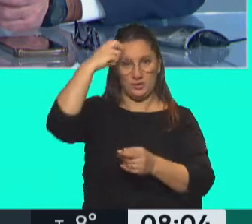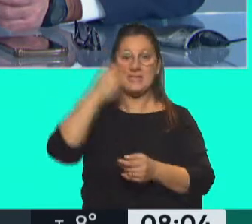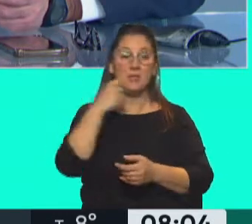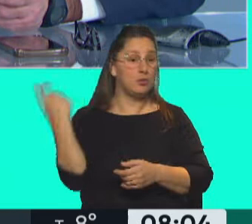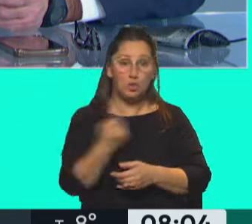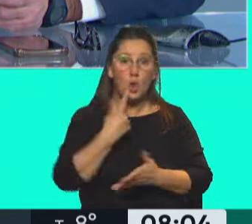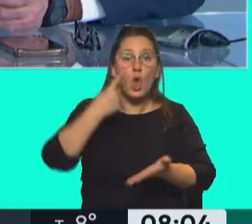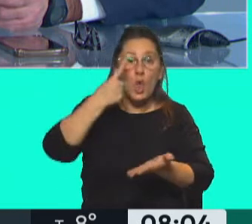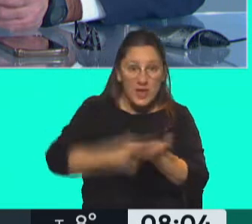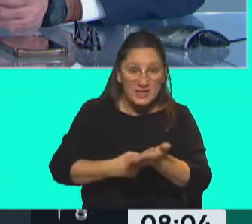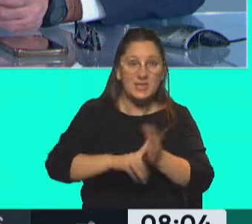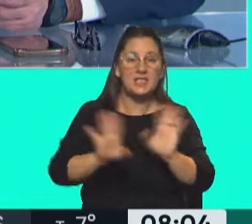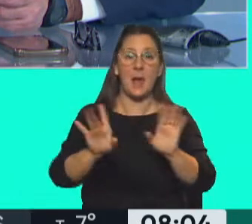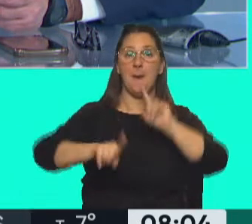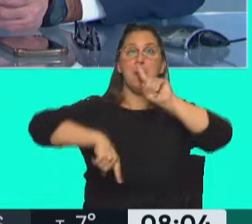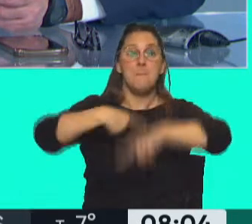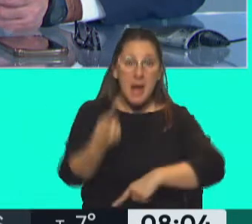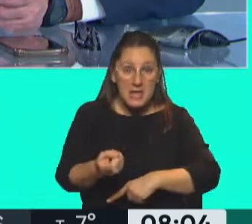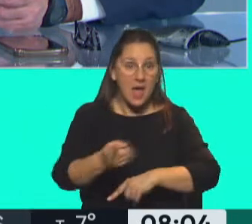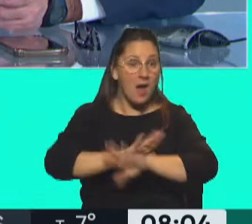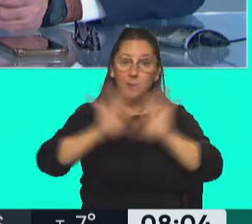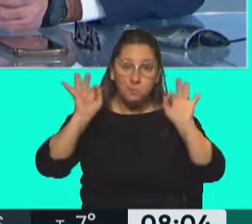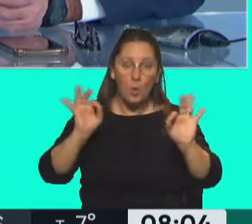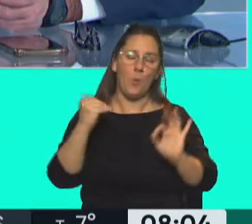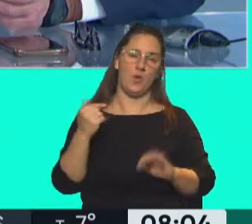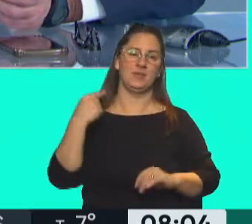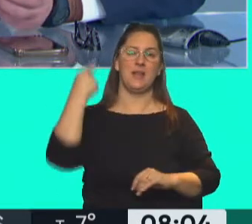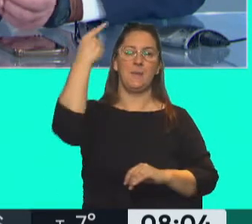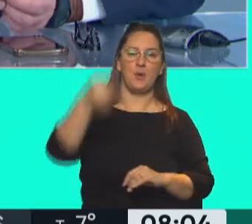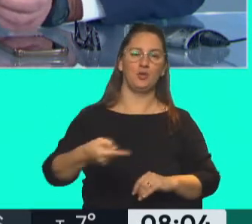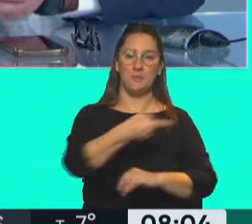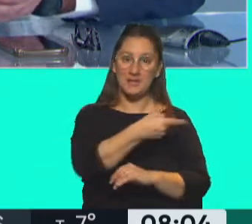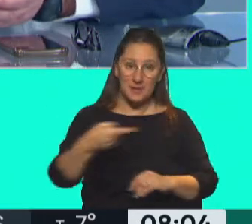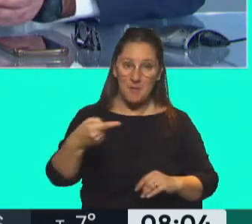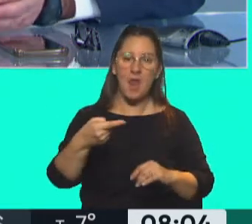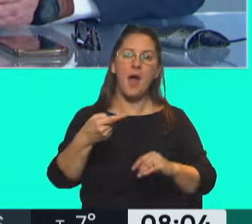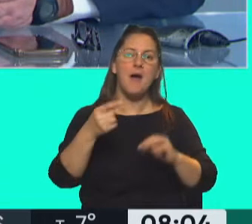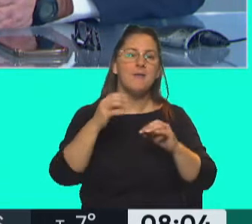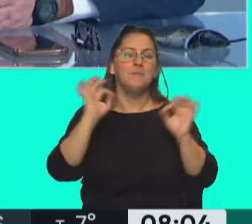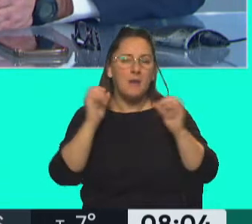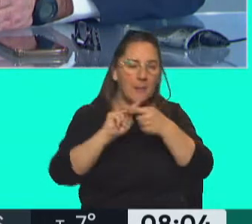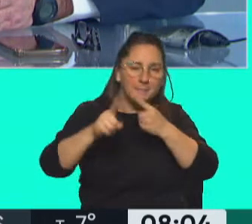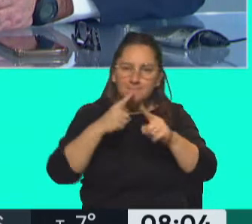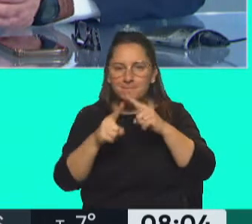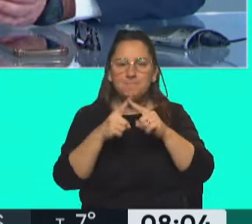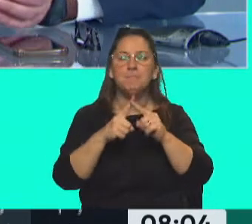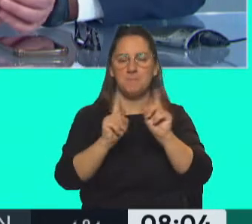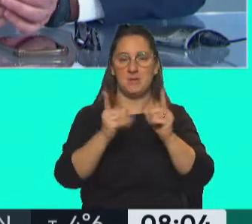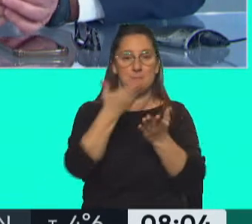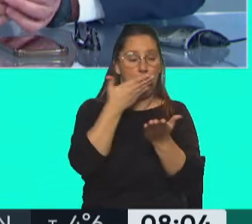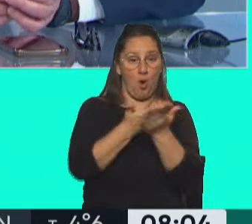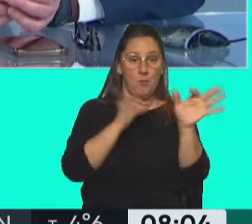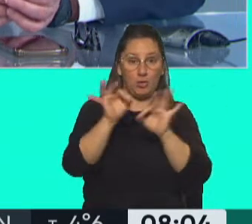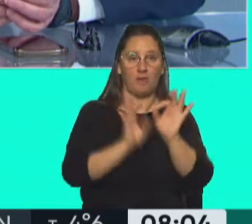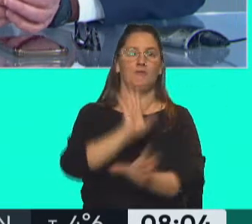de dictaminar en el día de mañana, muy posible que la próxima semana se logre también un entendimiento político y llevar este tema al